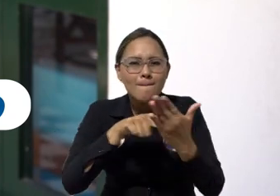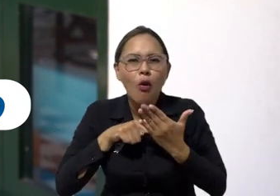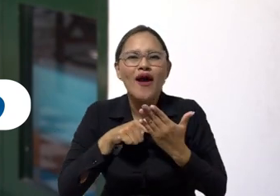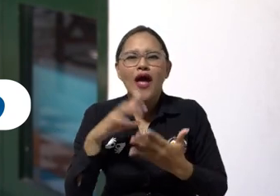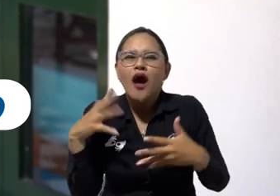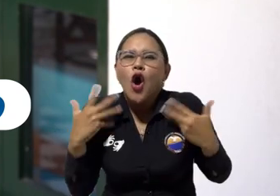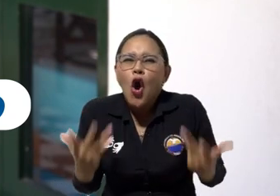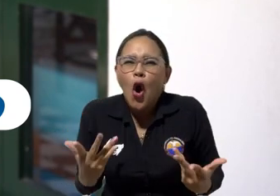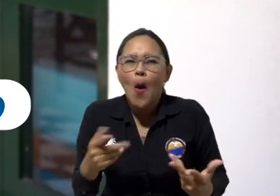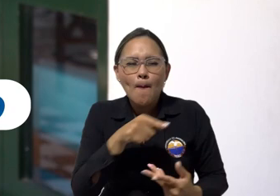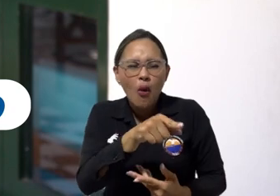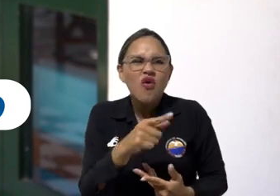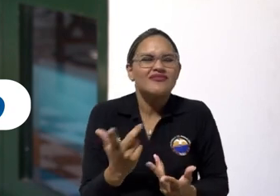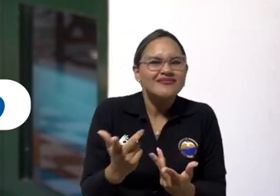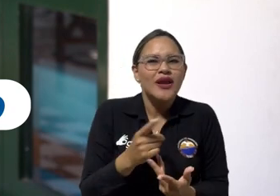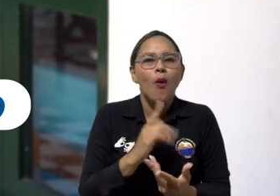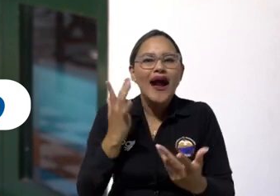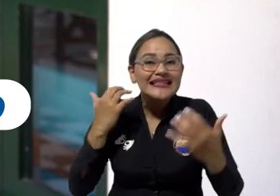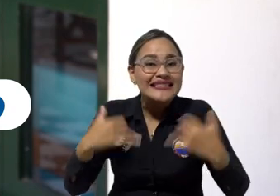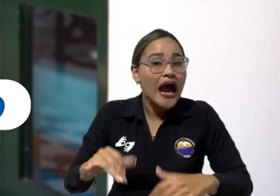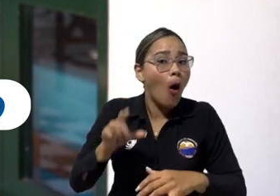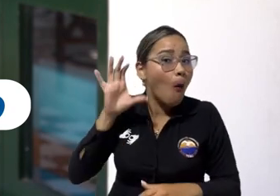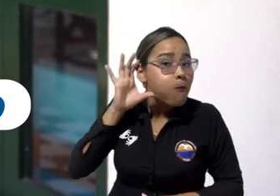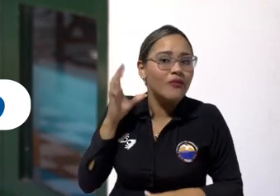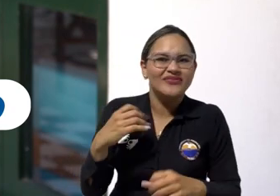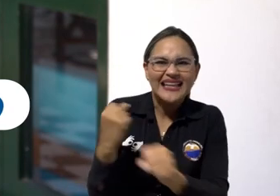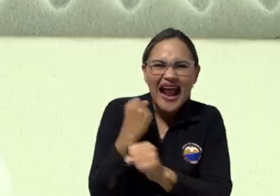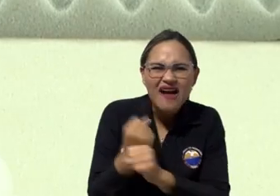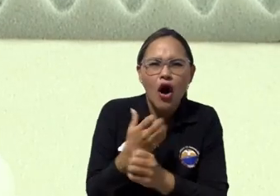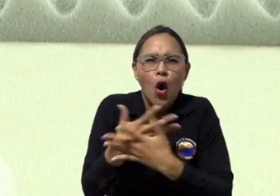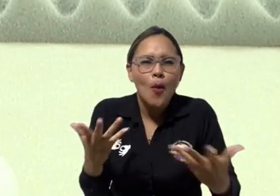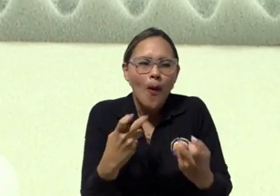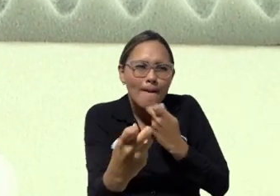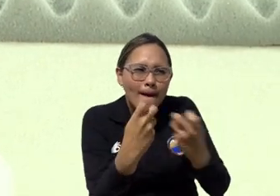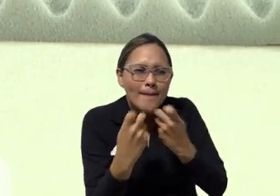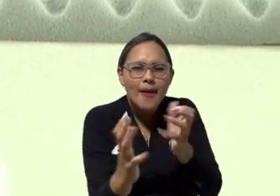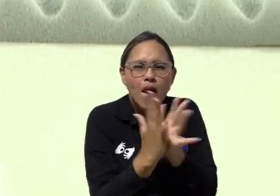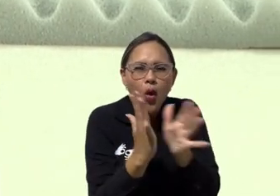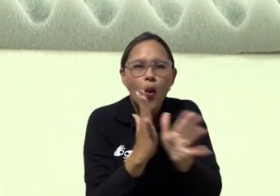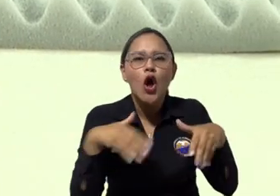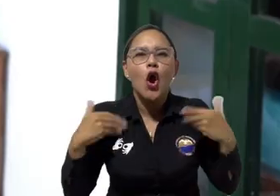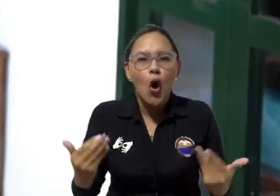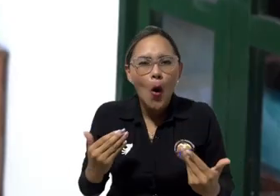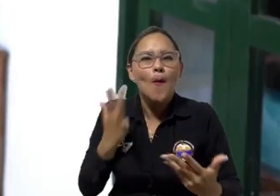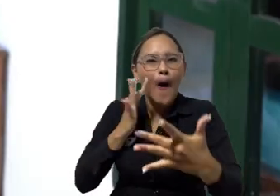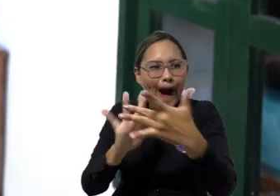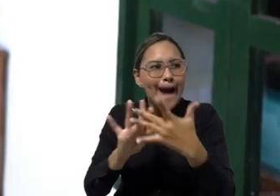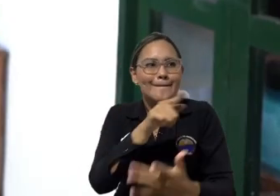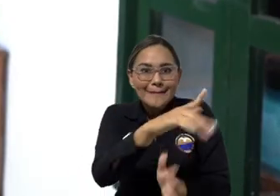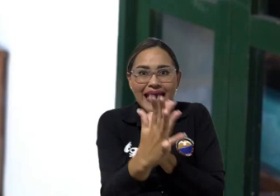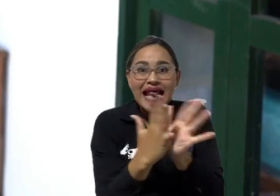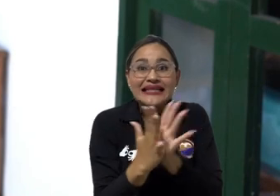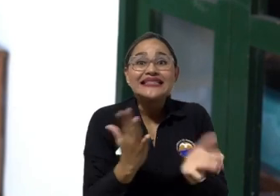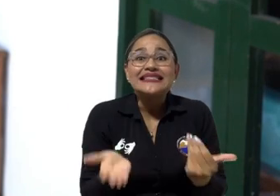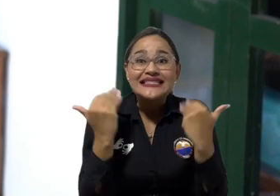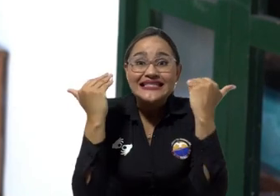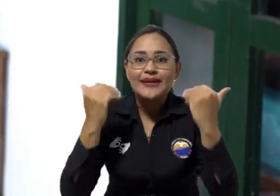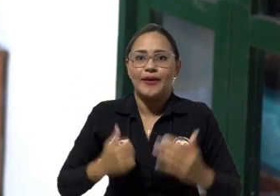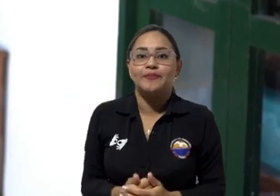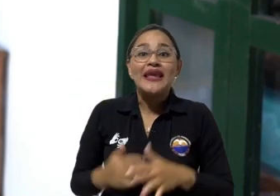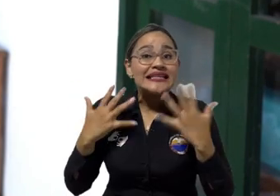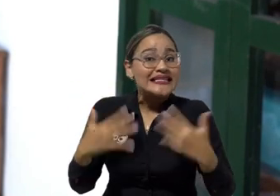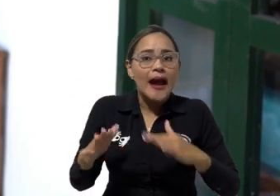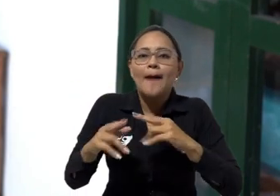ellos se enfrenten al mundo laboral. Son el verdadero testimonio de la universidad en el sector productivo. Estamos culminando este proceso y queremos